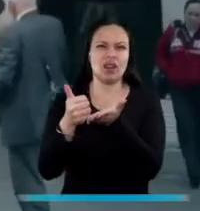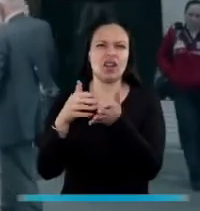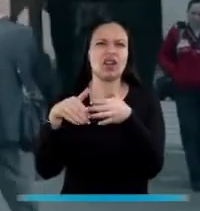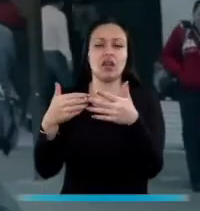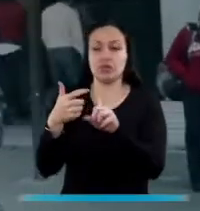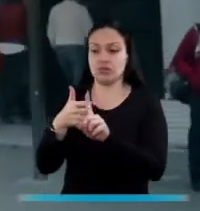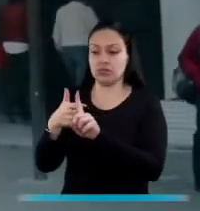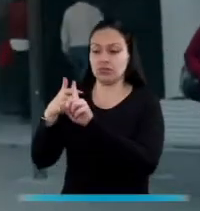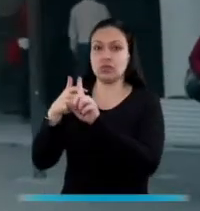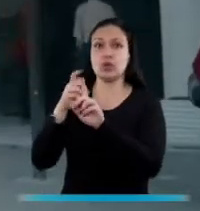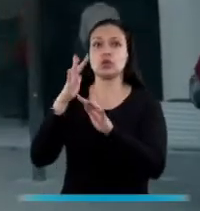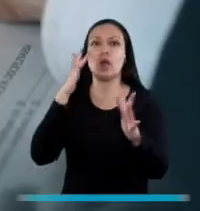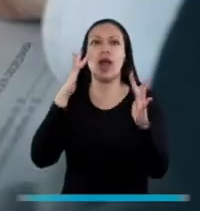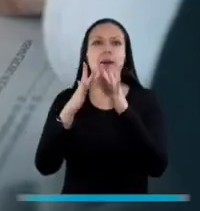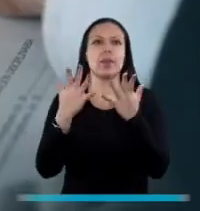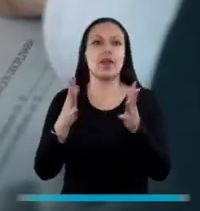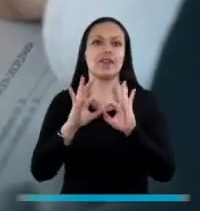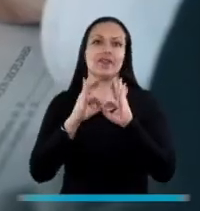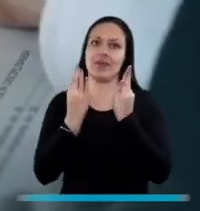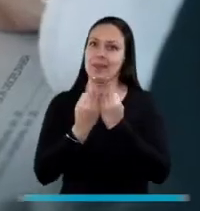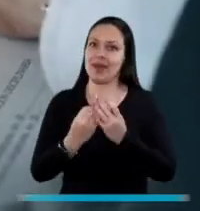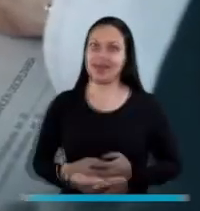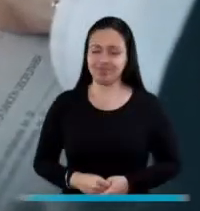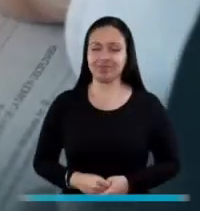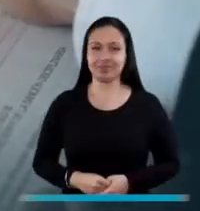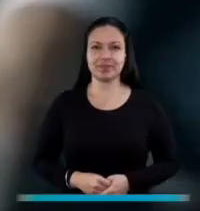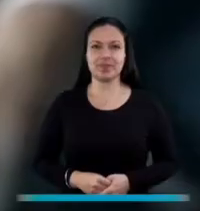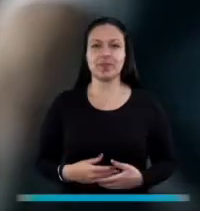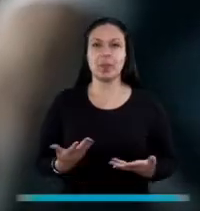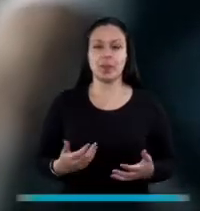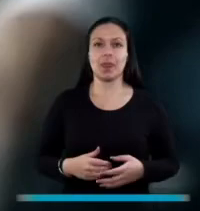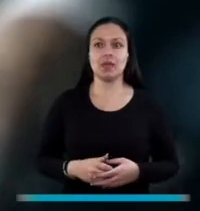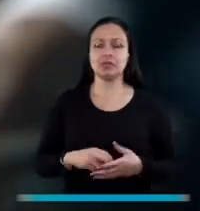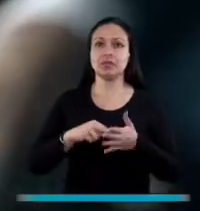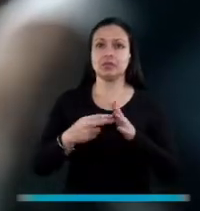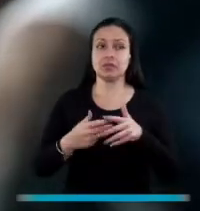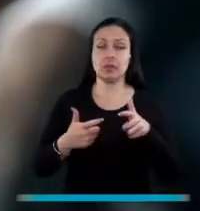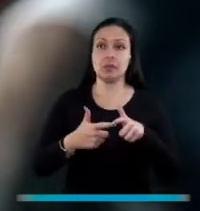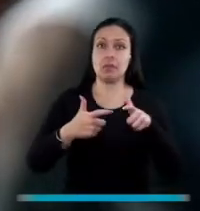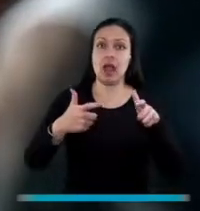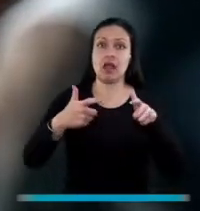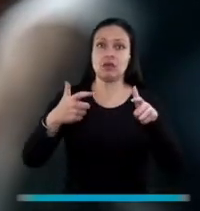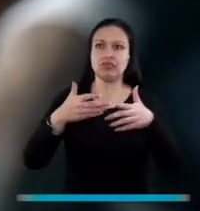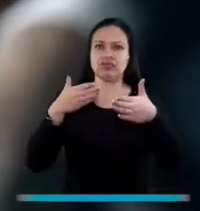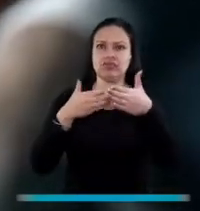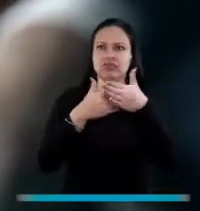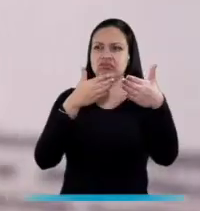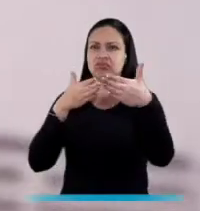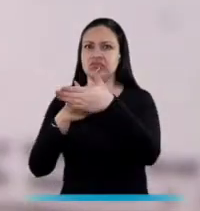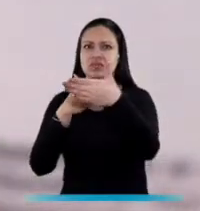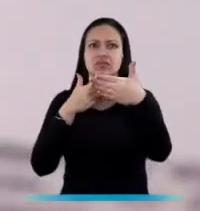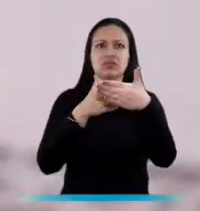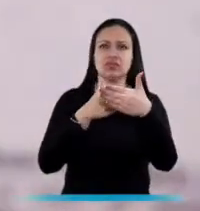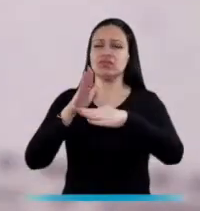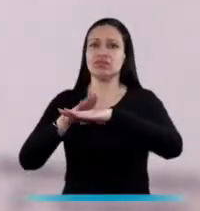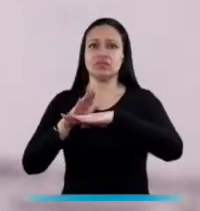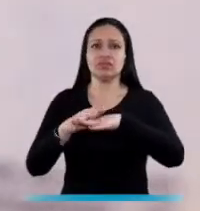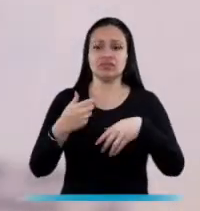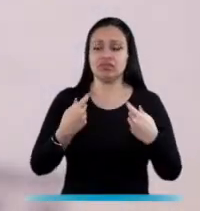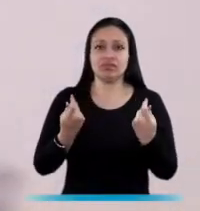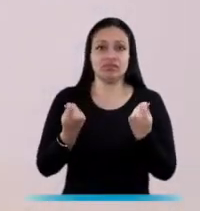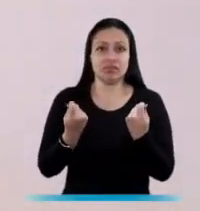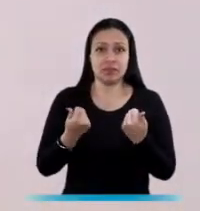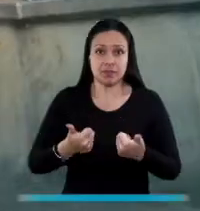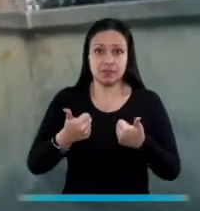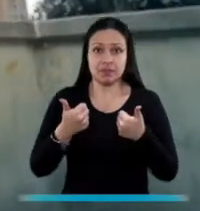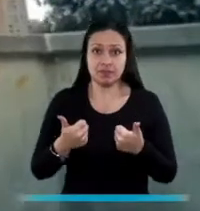conciliación con los procuradores judiciales de familia. De hecho, es creciente esa demanda argumentando que no tienen